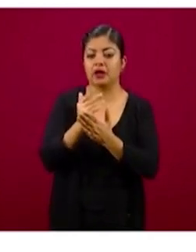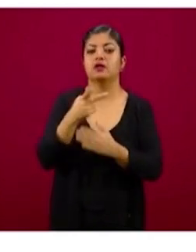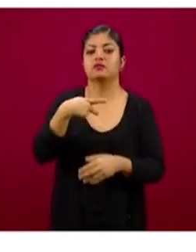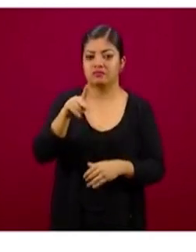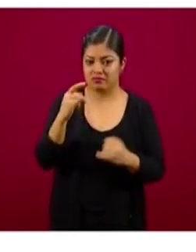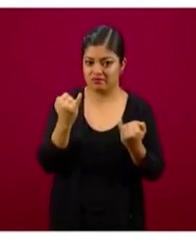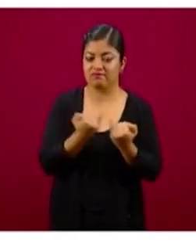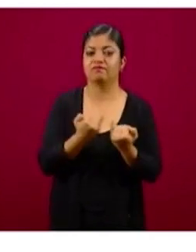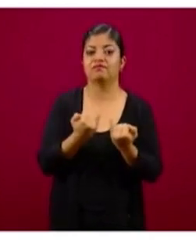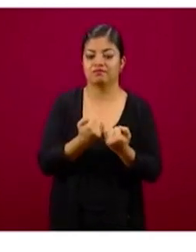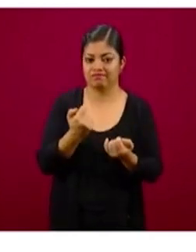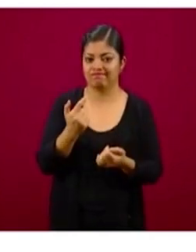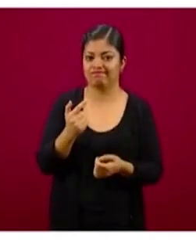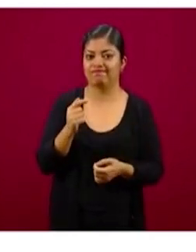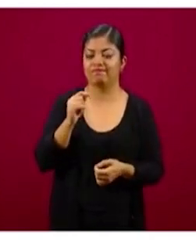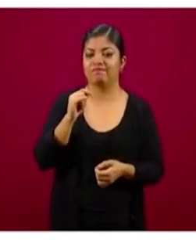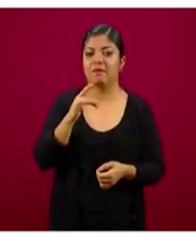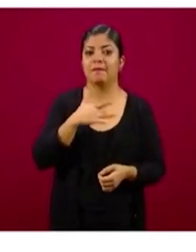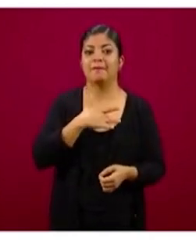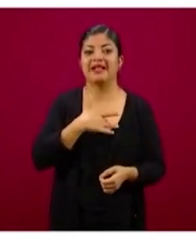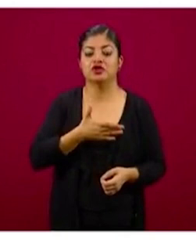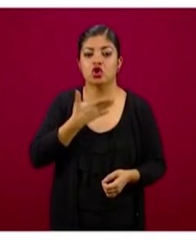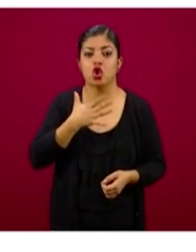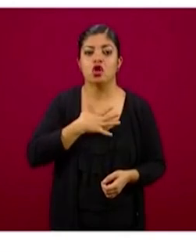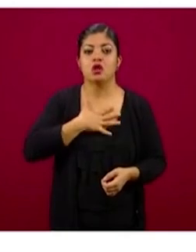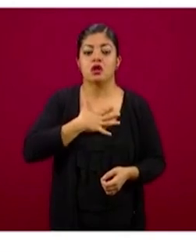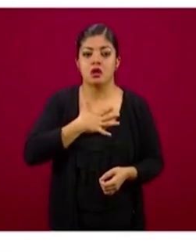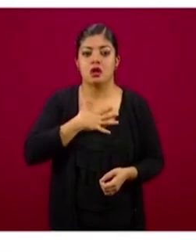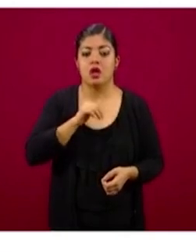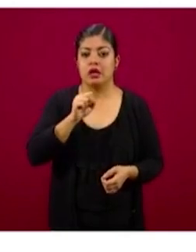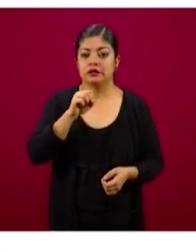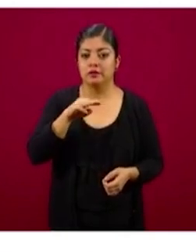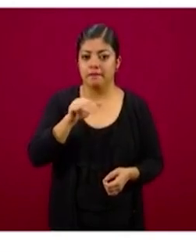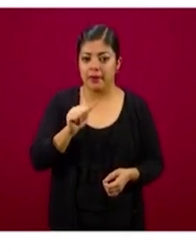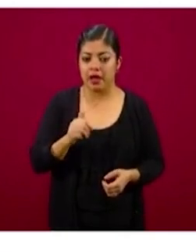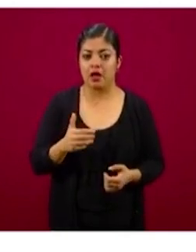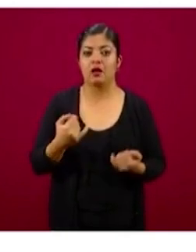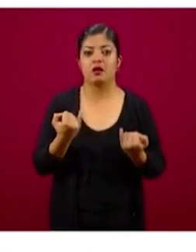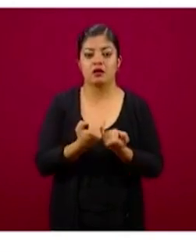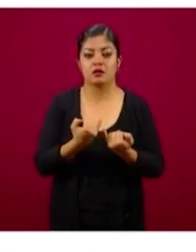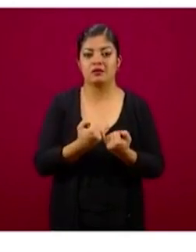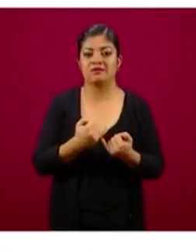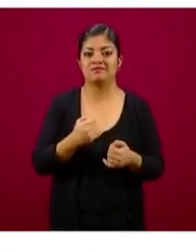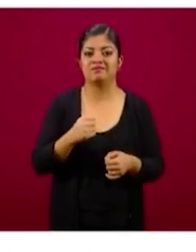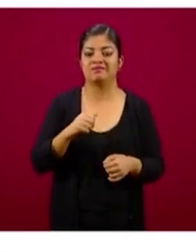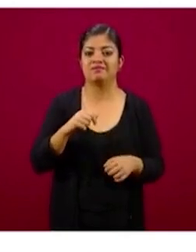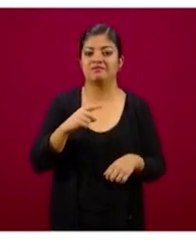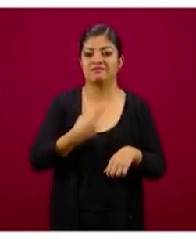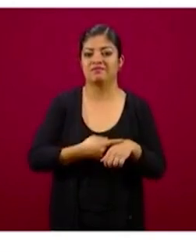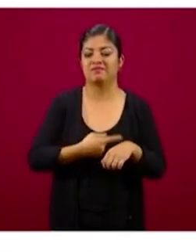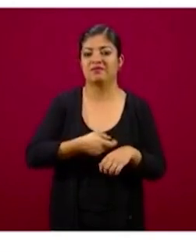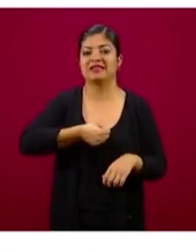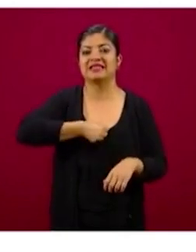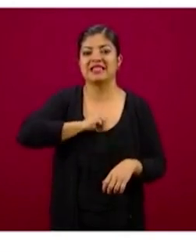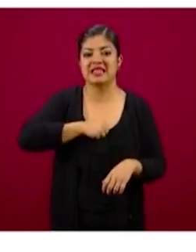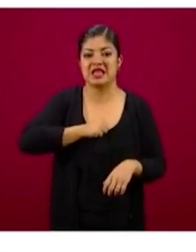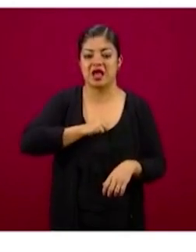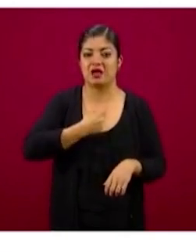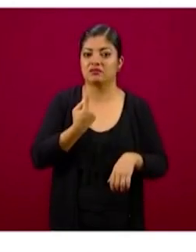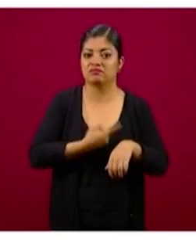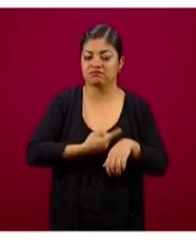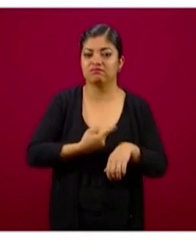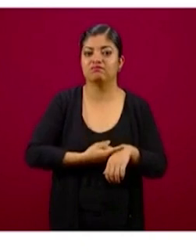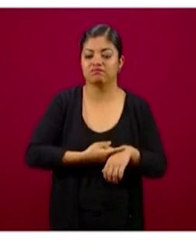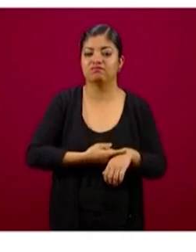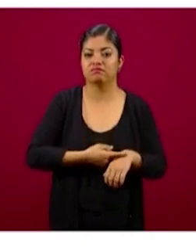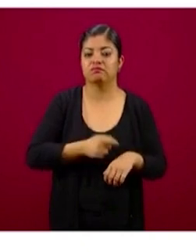presentes la inmunosupresión, el asma y las enfermedades específicamente en este caso VIH o SIDA, que son enfermedades que